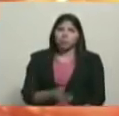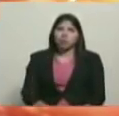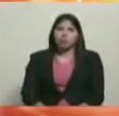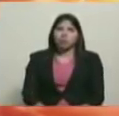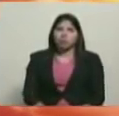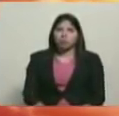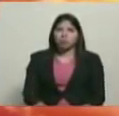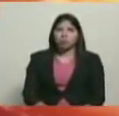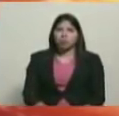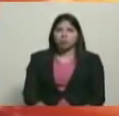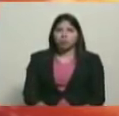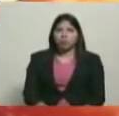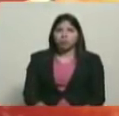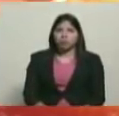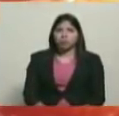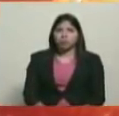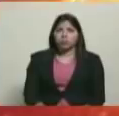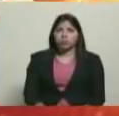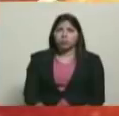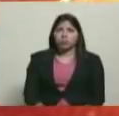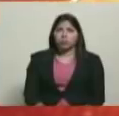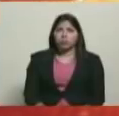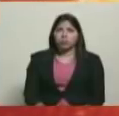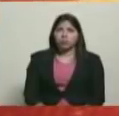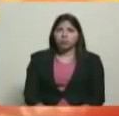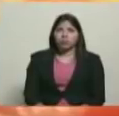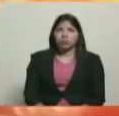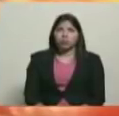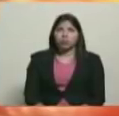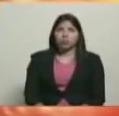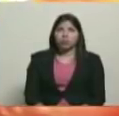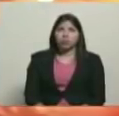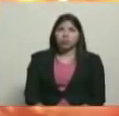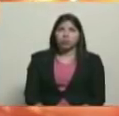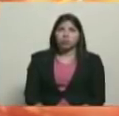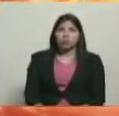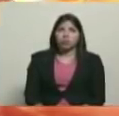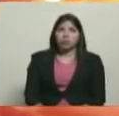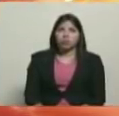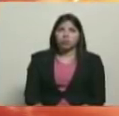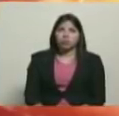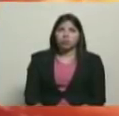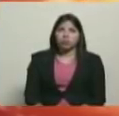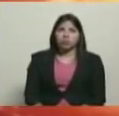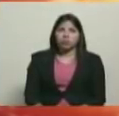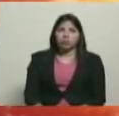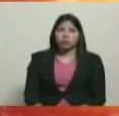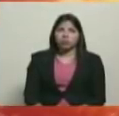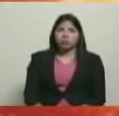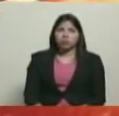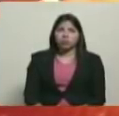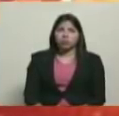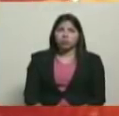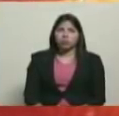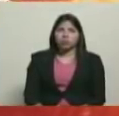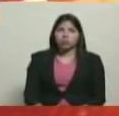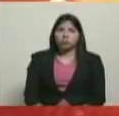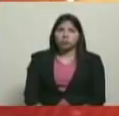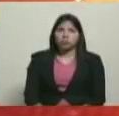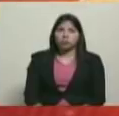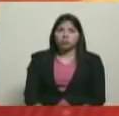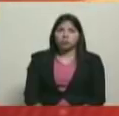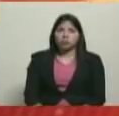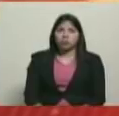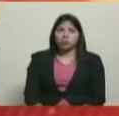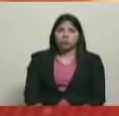gente. Eso crea desmotivación. Pero eso genera allá en sus jefes imperiales también, bueno, exigirles más. Por